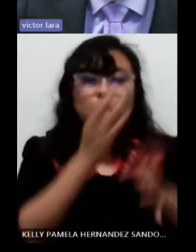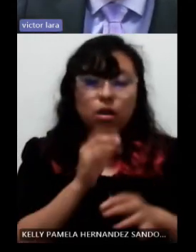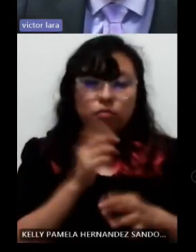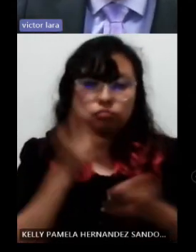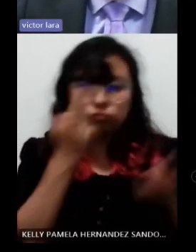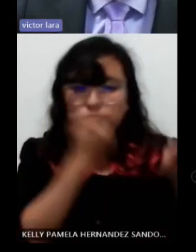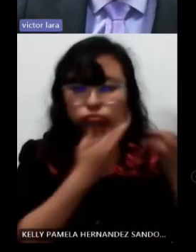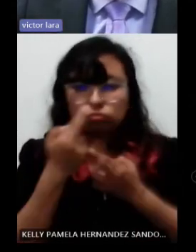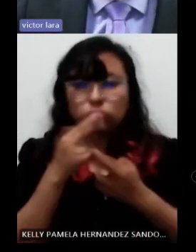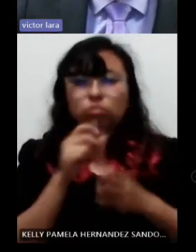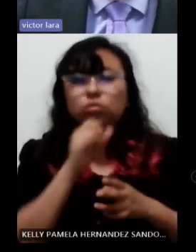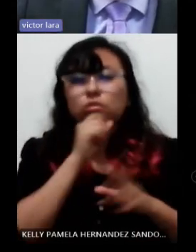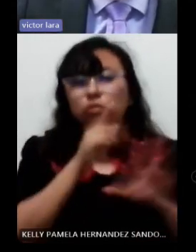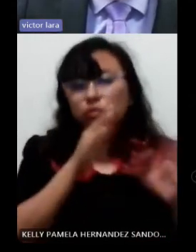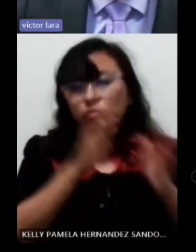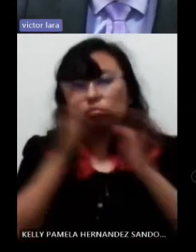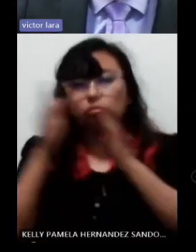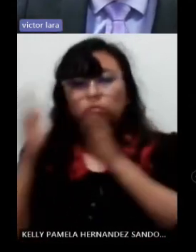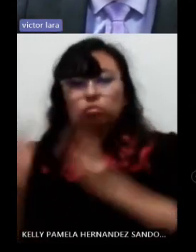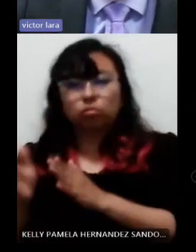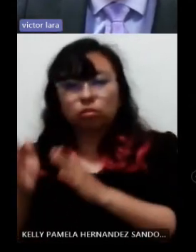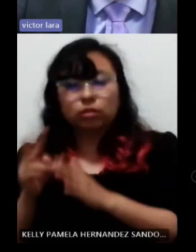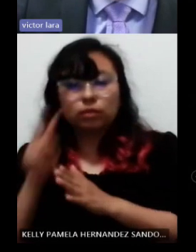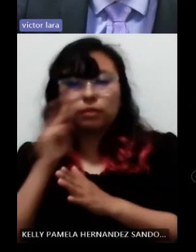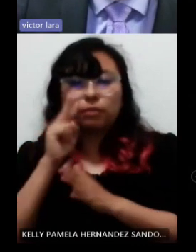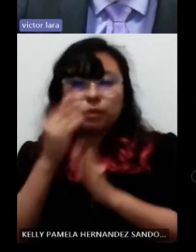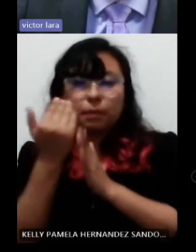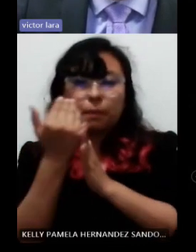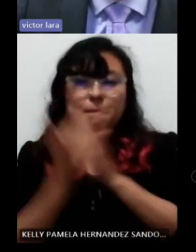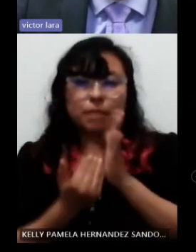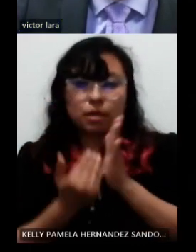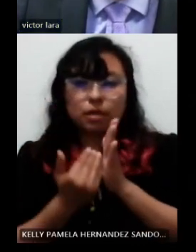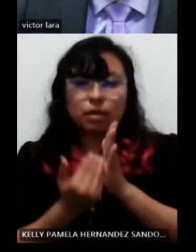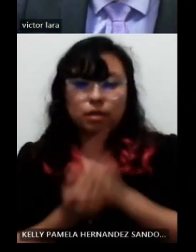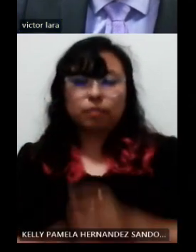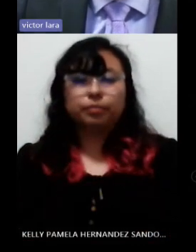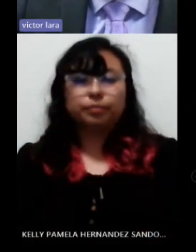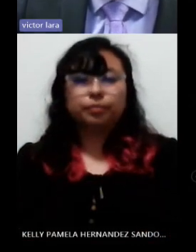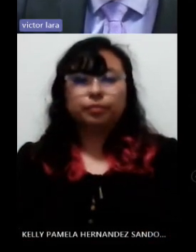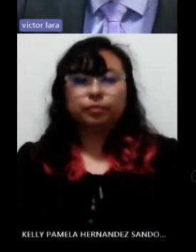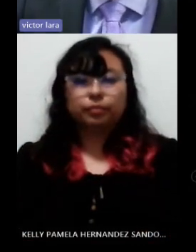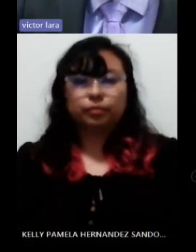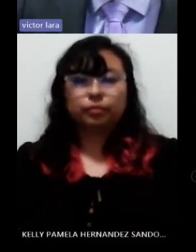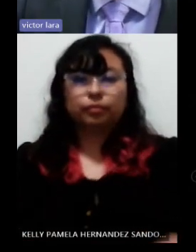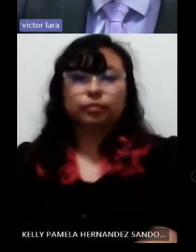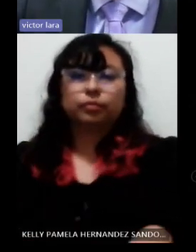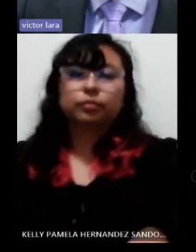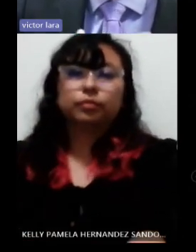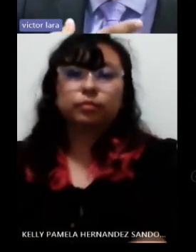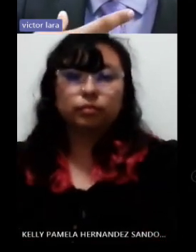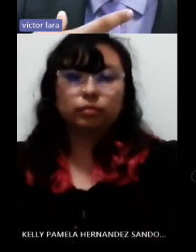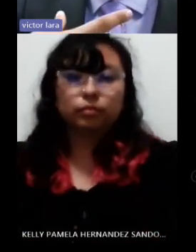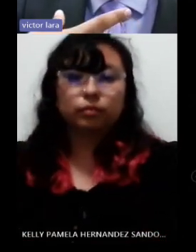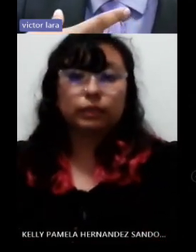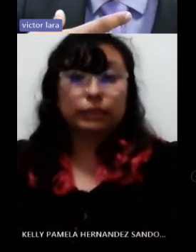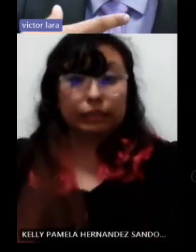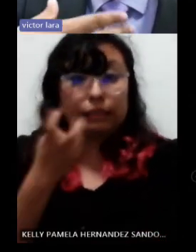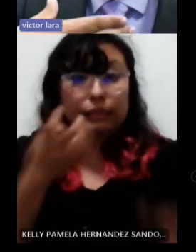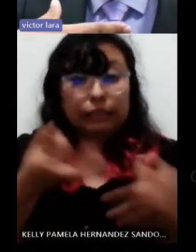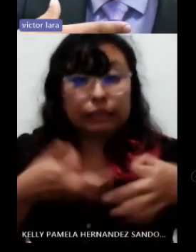referencia al servicio de baja visión o de visión baja. Aquí debo de ser muy claro que